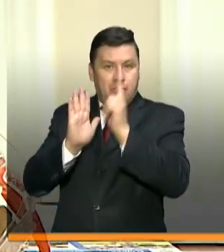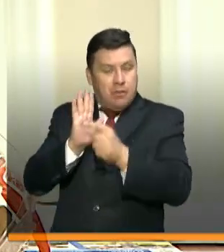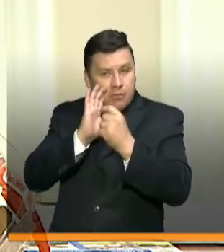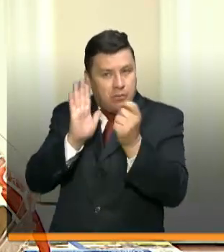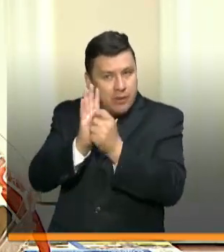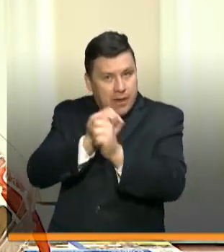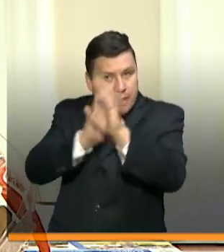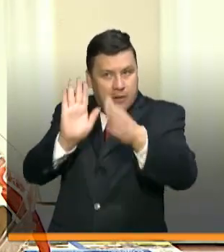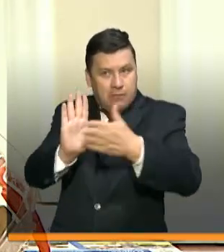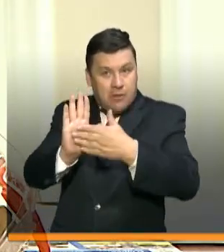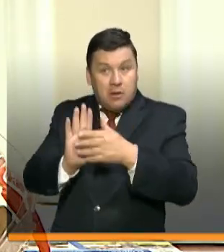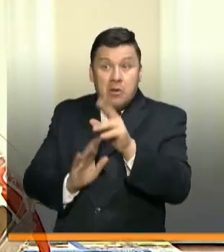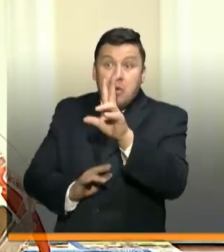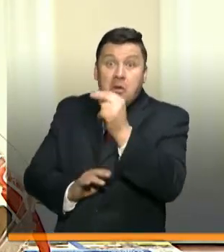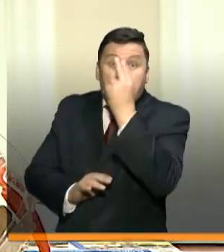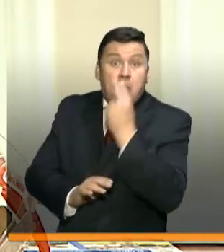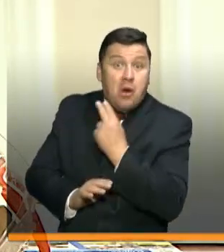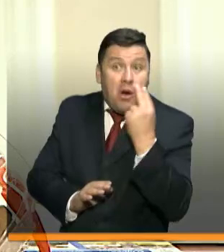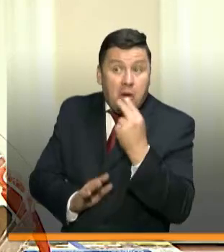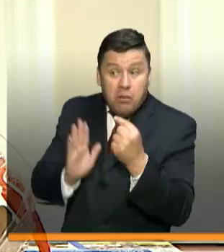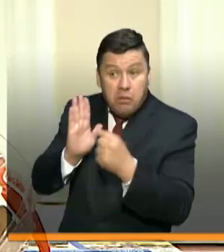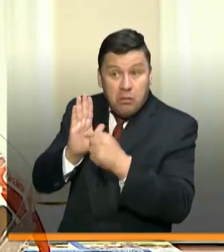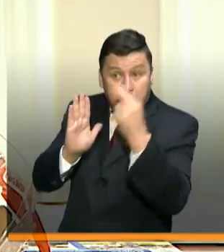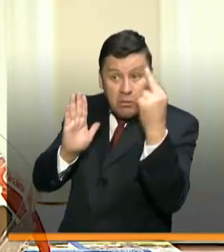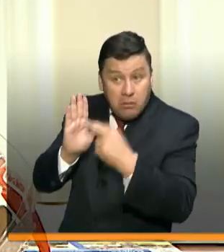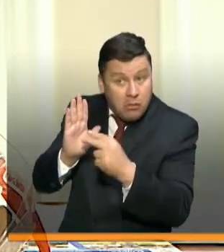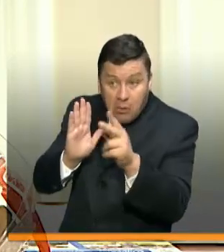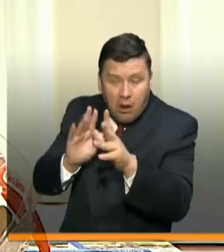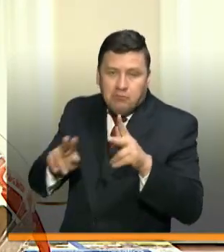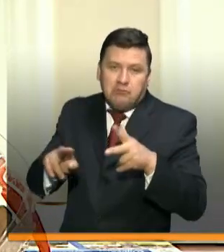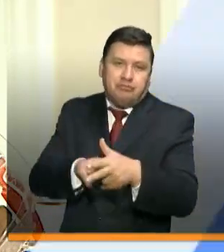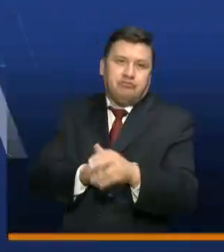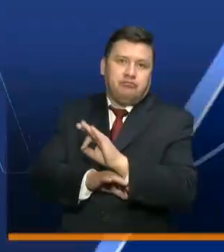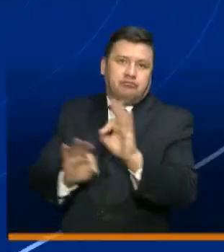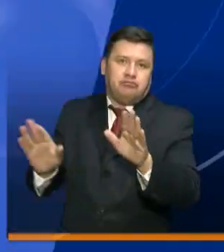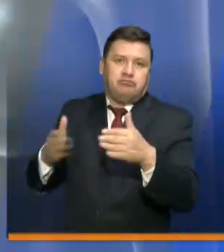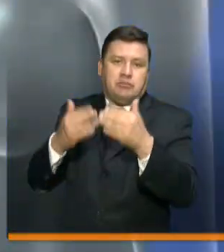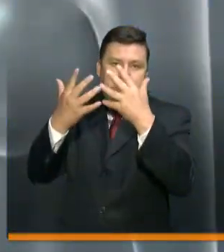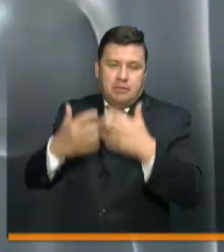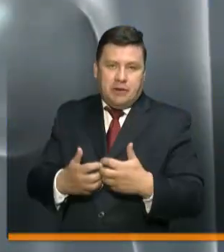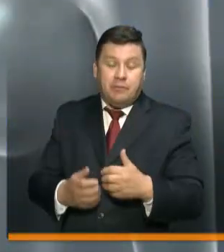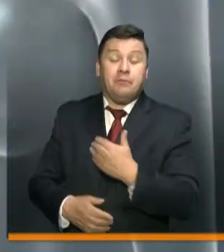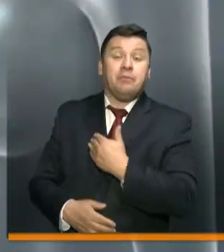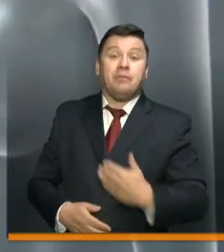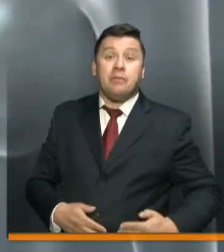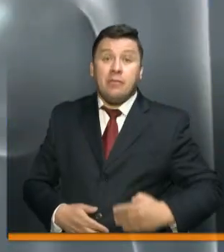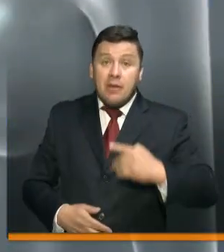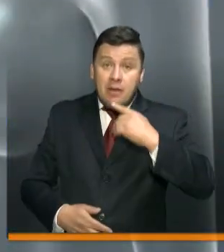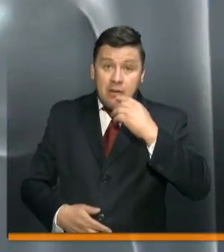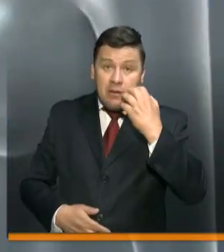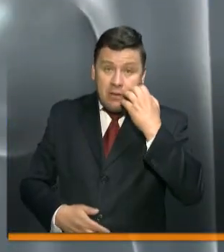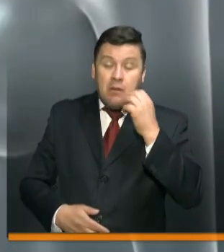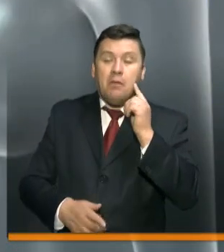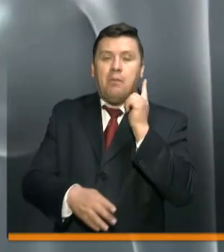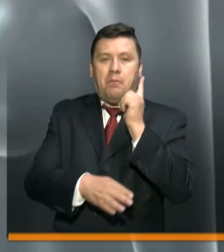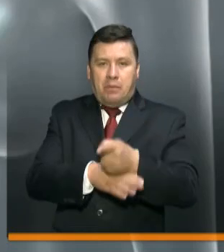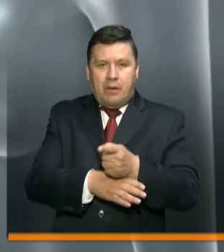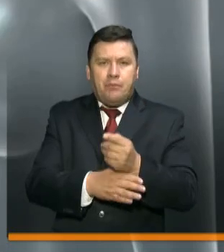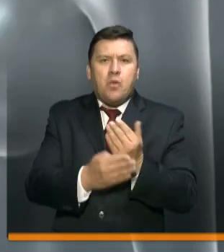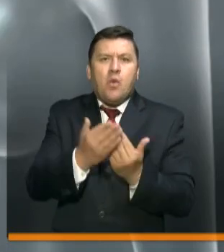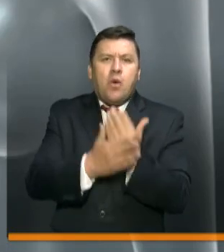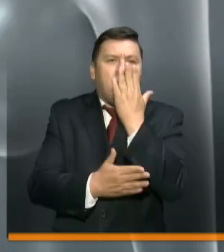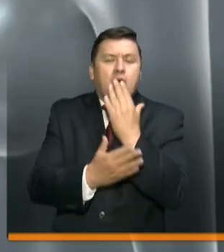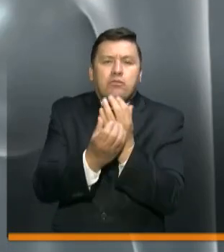claros y que quien no los cumpla tendrá que suspender sus actividades. Presidente Iván Duque da balance de nuevos